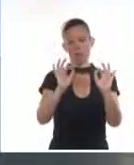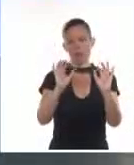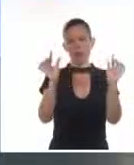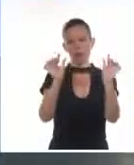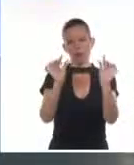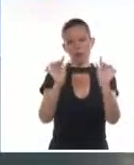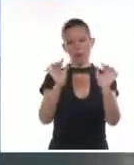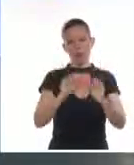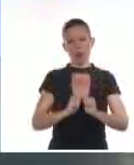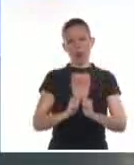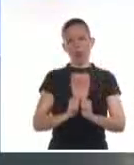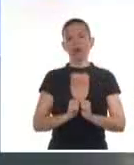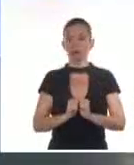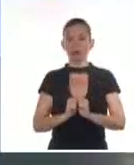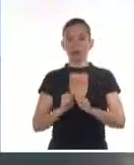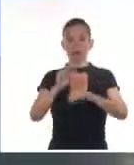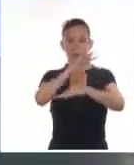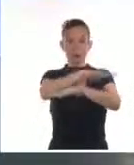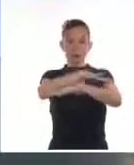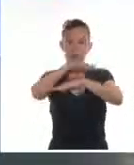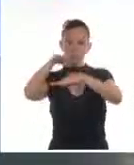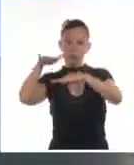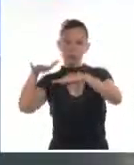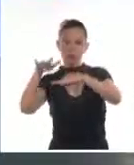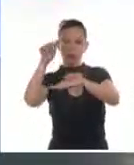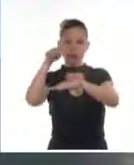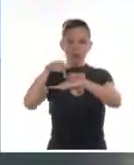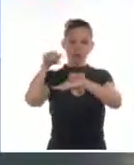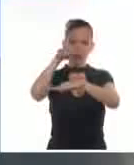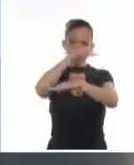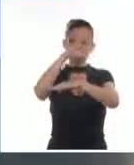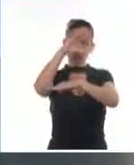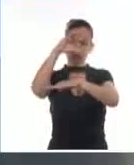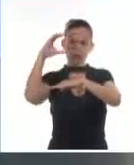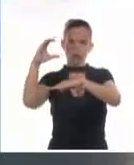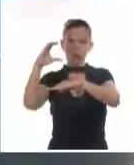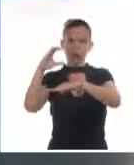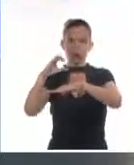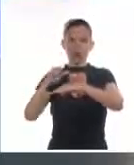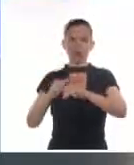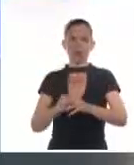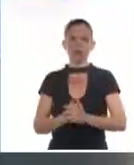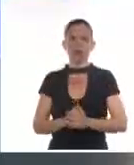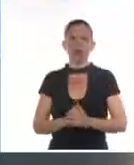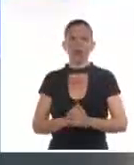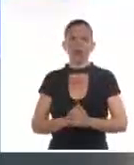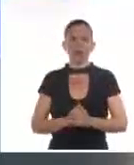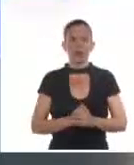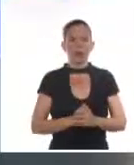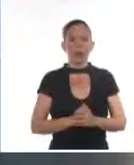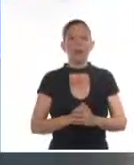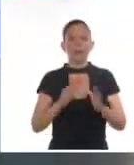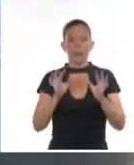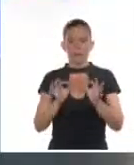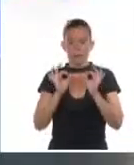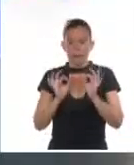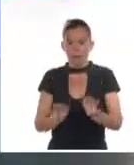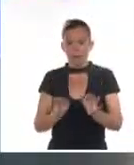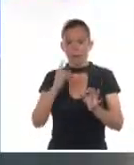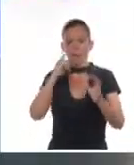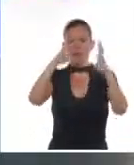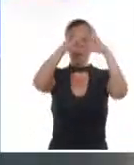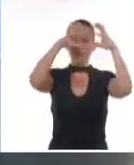la costa norte, como pueden ver acá de la región oriental, donde arriba nublados bajos, favorecidos por vientos de región este que transportan nublados y generan